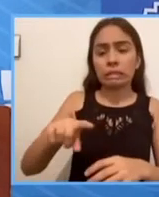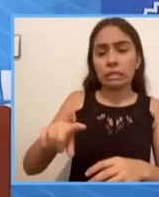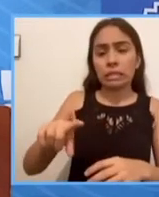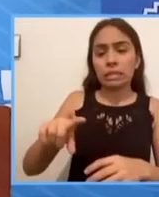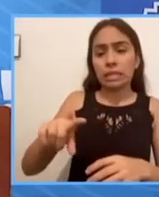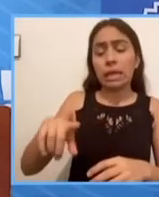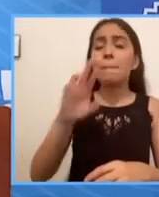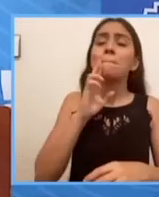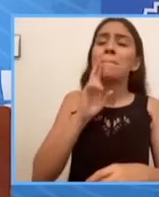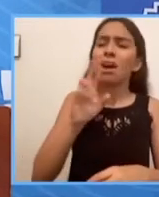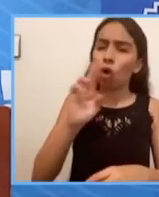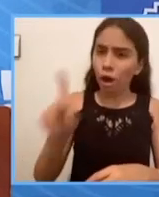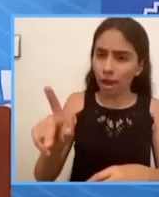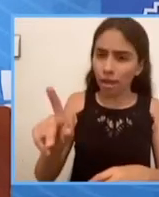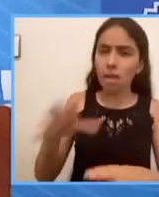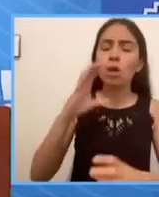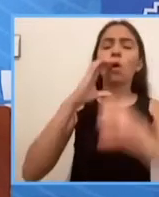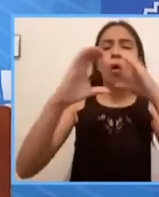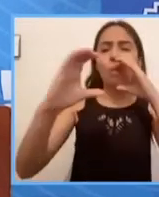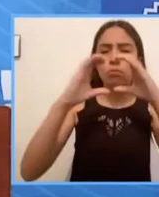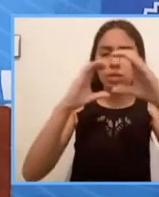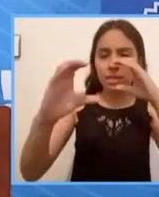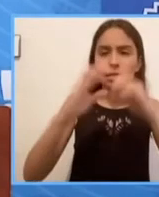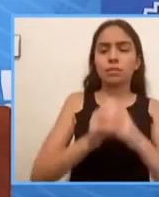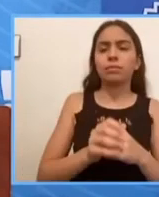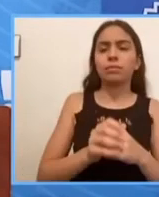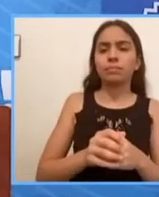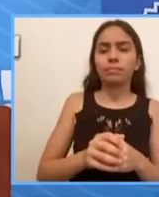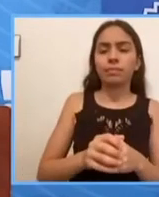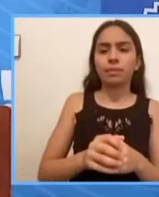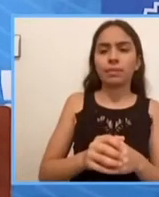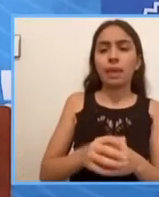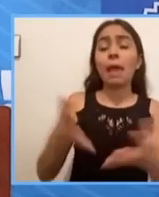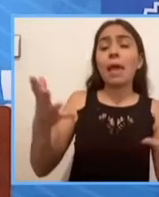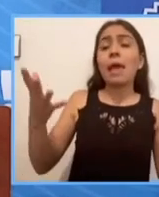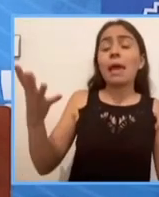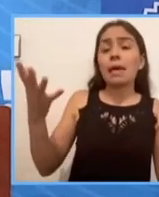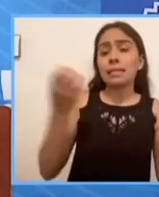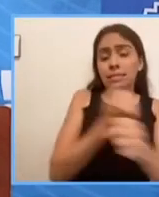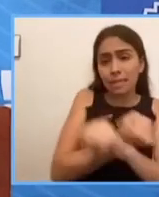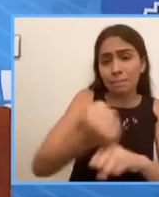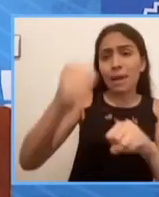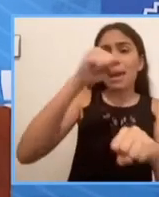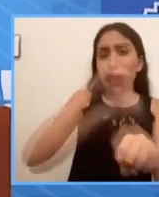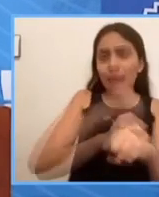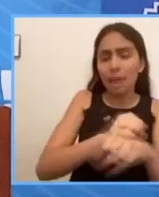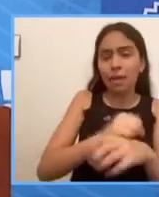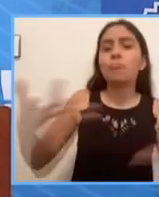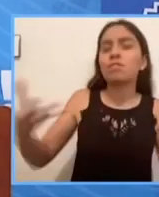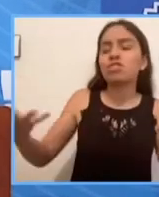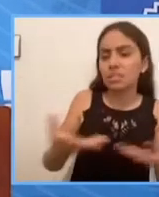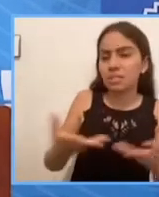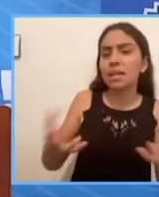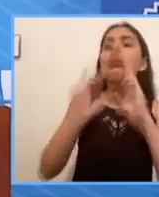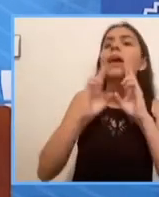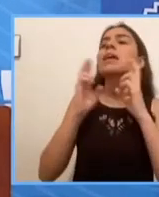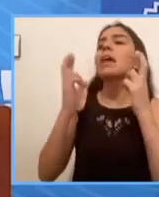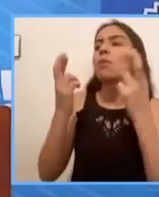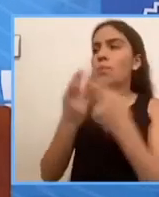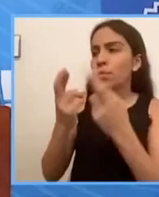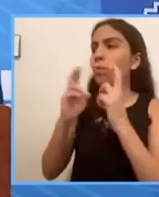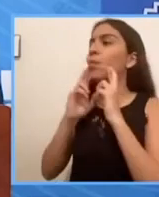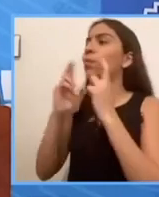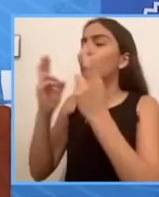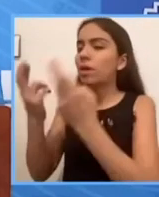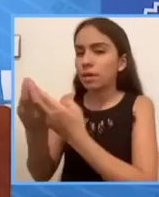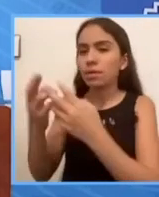Lo haremos semanalmente en una reunión que revisará la propuesta del Gobierno Federal